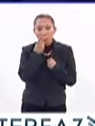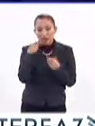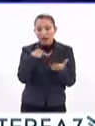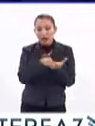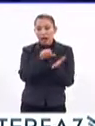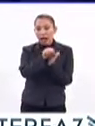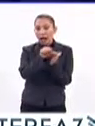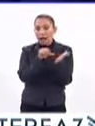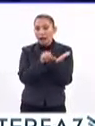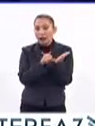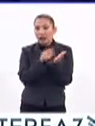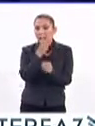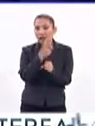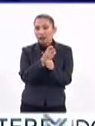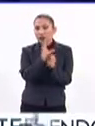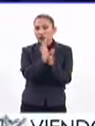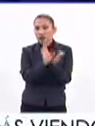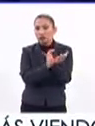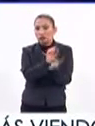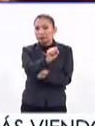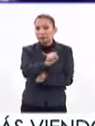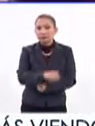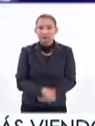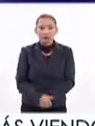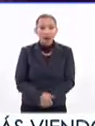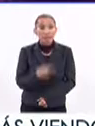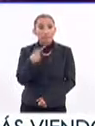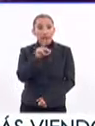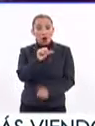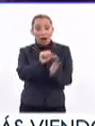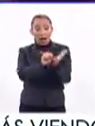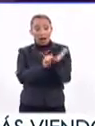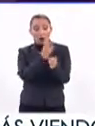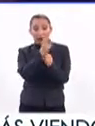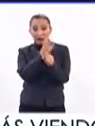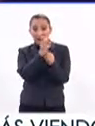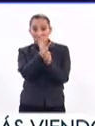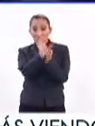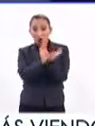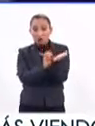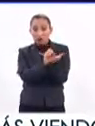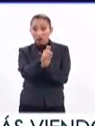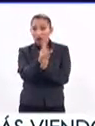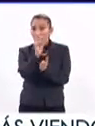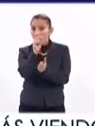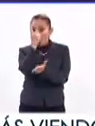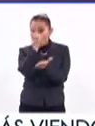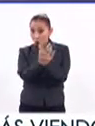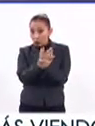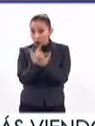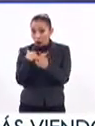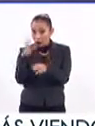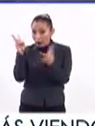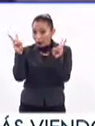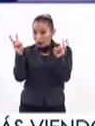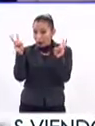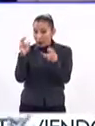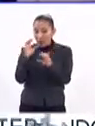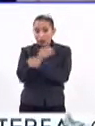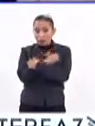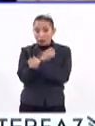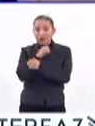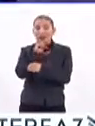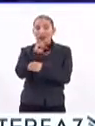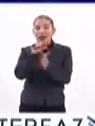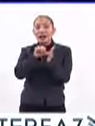establece el artículo tercero constitucional. Pero el artículo tercero constitucional no es el único que toca el tema educativo.